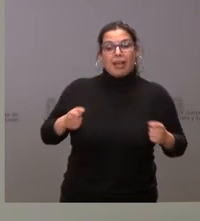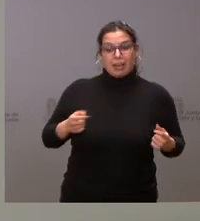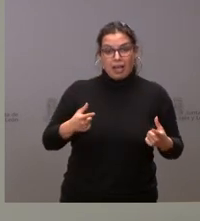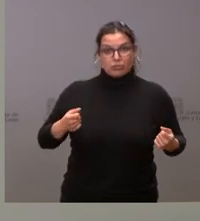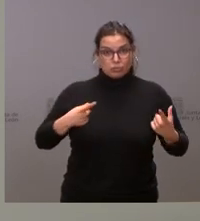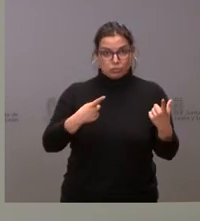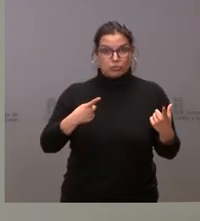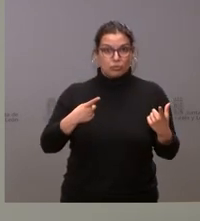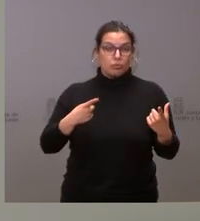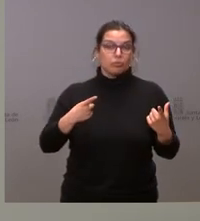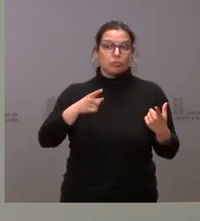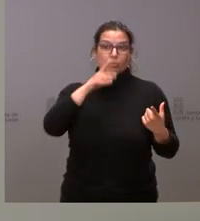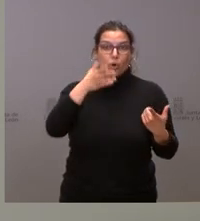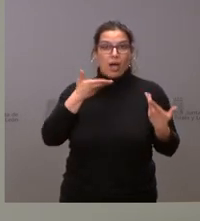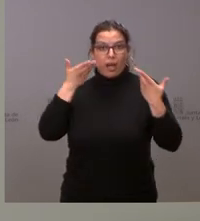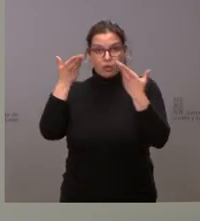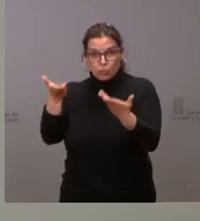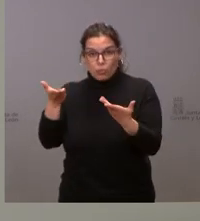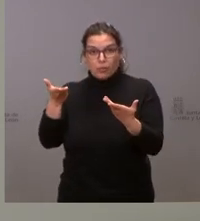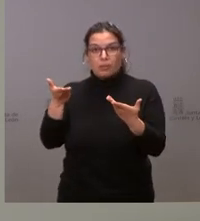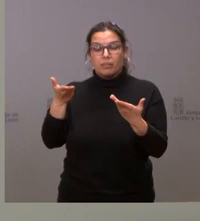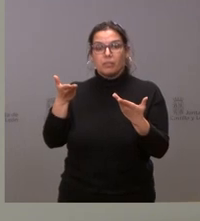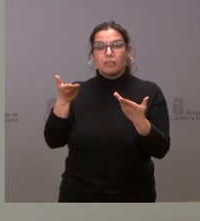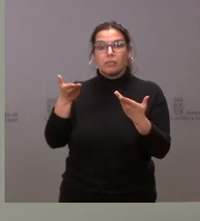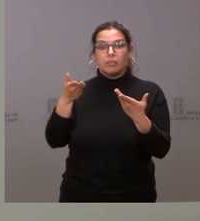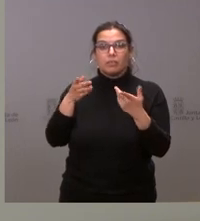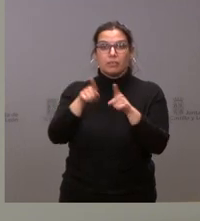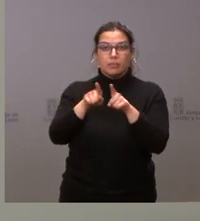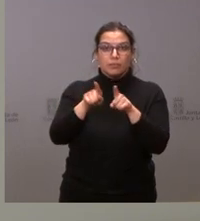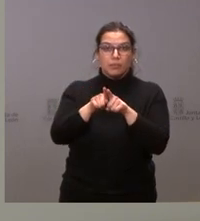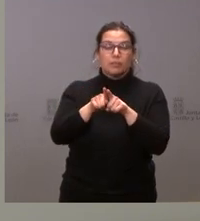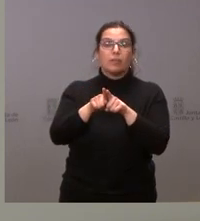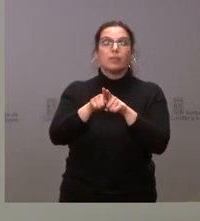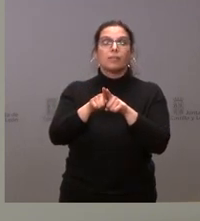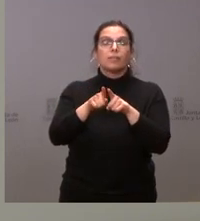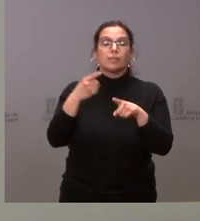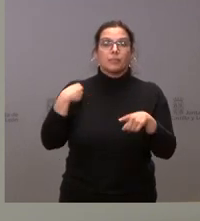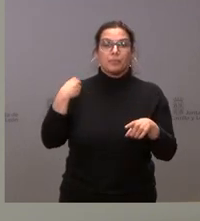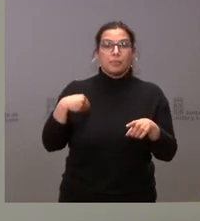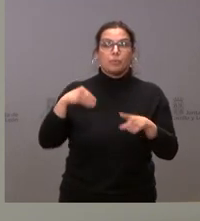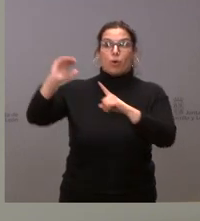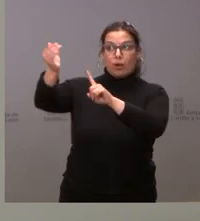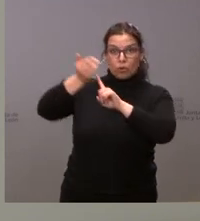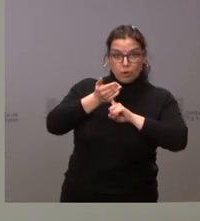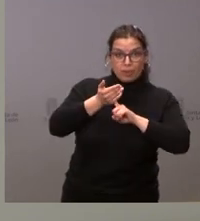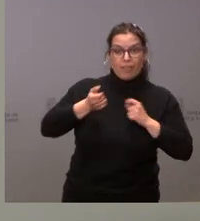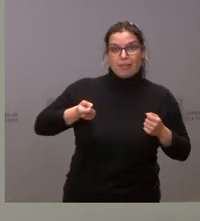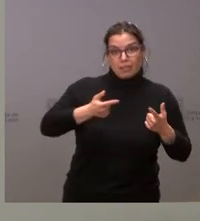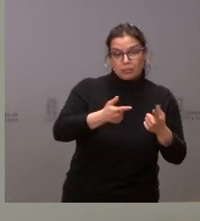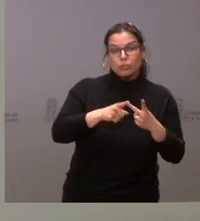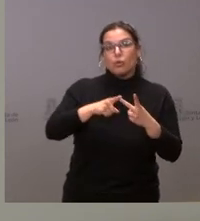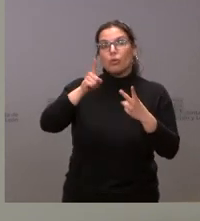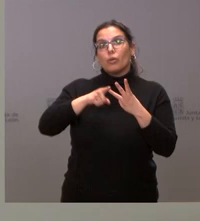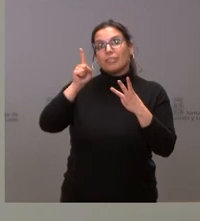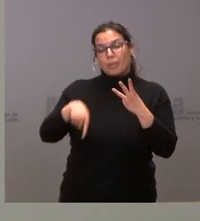que se deriven tanto de la ayuda humanitaria como de los costes de acogida de las personas que vengan de Ucrania, como el impacto